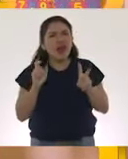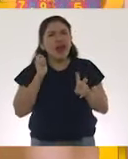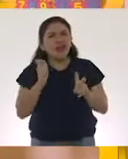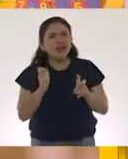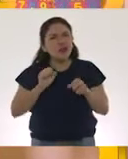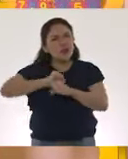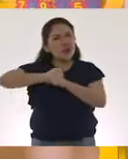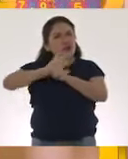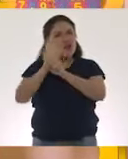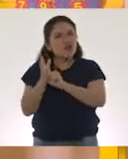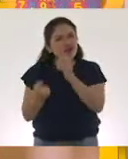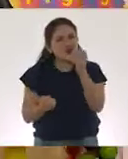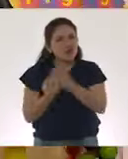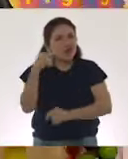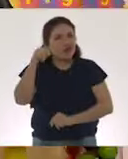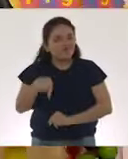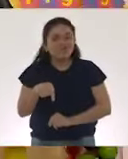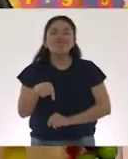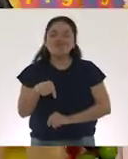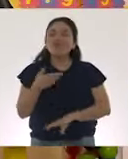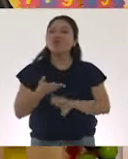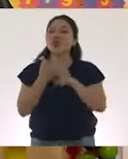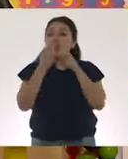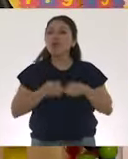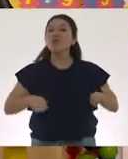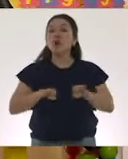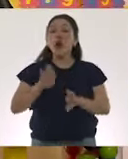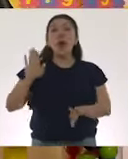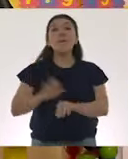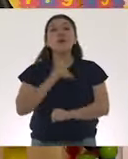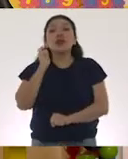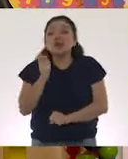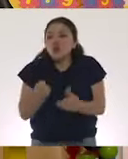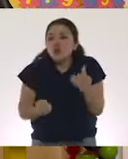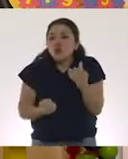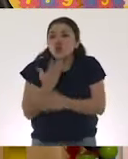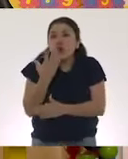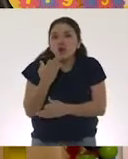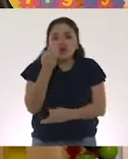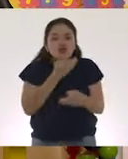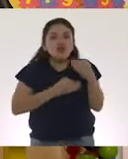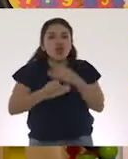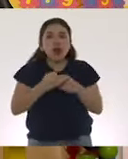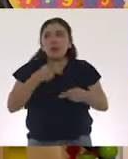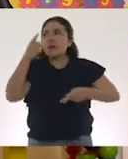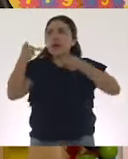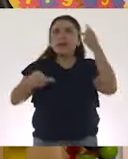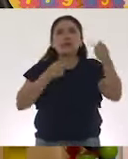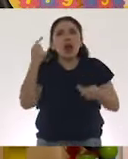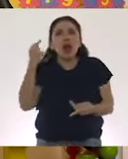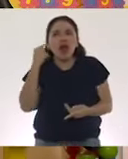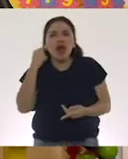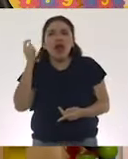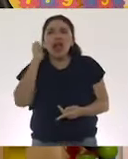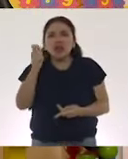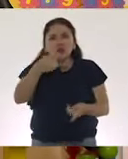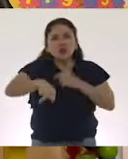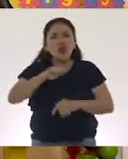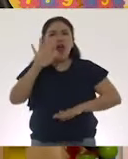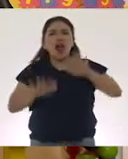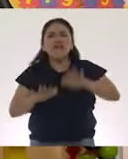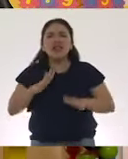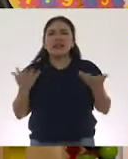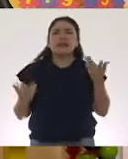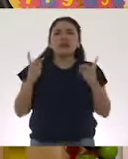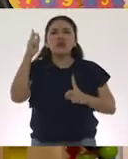nuevo coronavirus. Y es muy importante precisamente porque es nuevo y todos estamos hablando de él. Todos ustedes nos han hecho